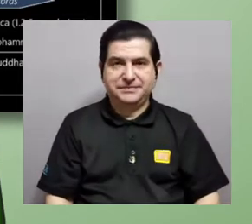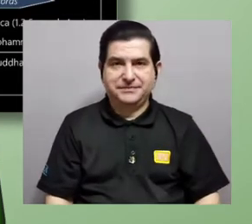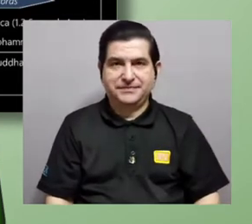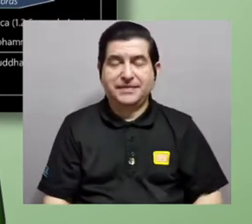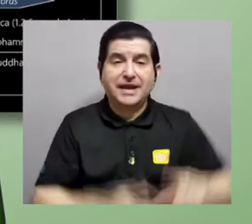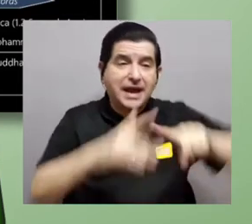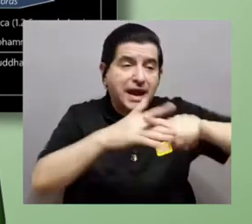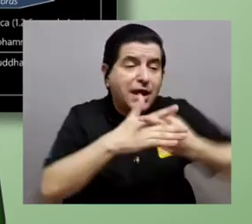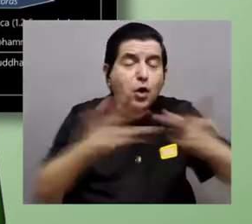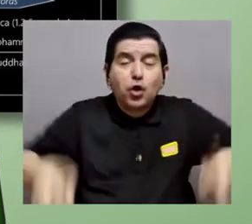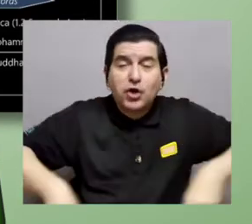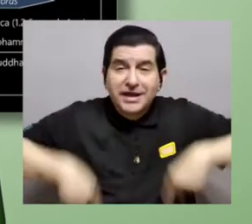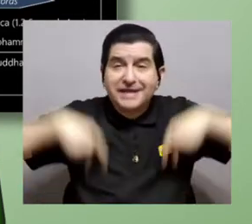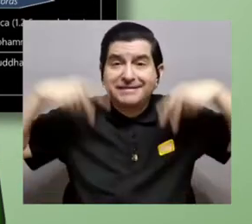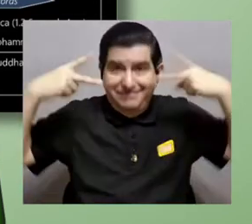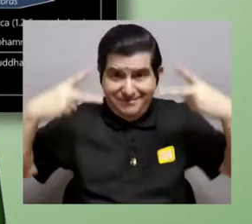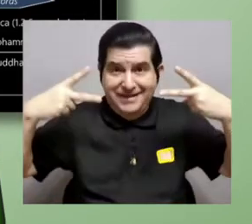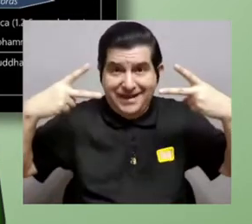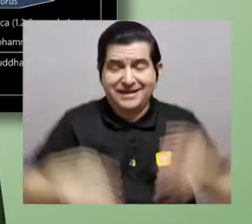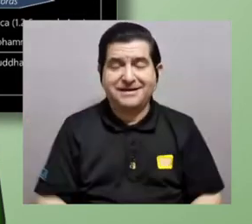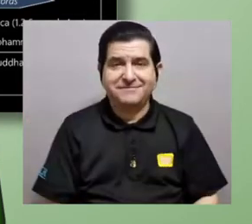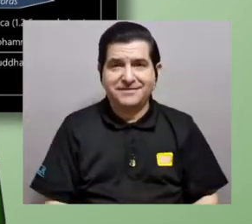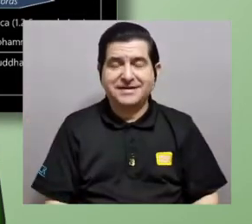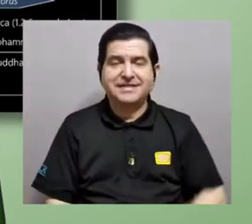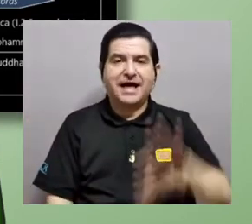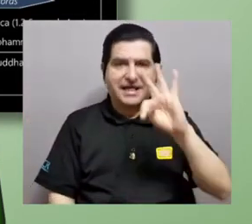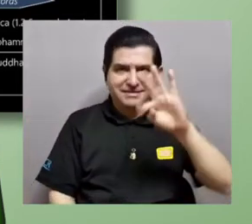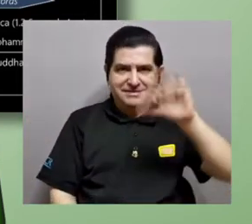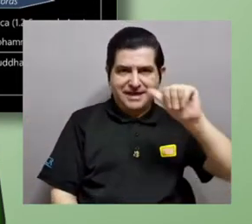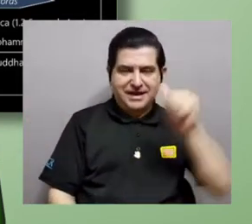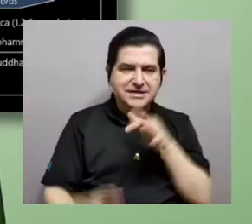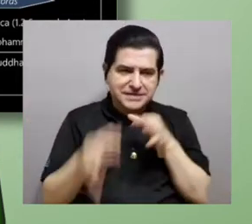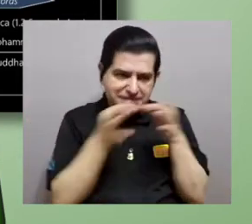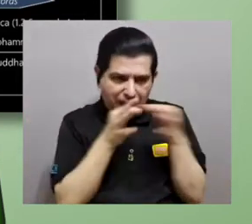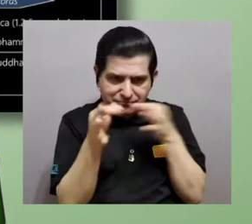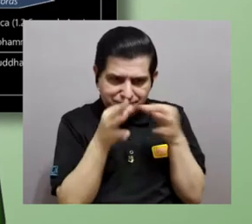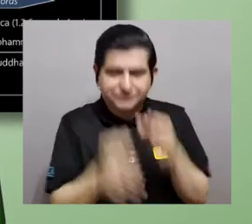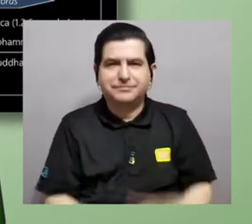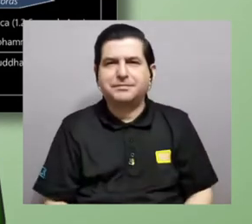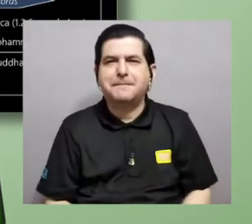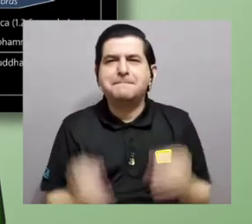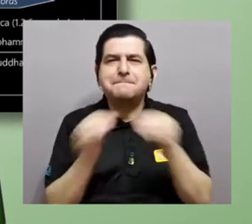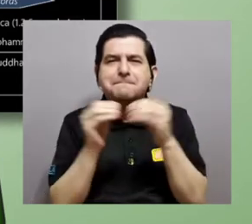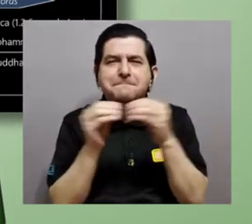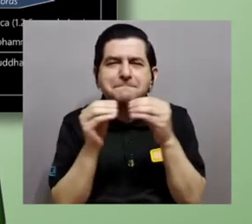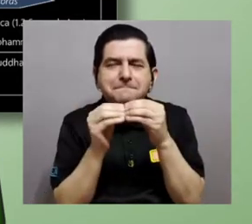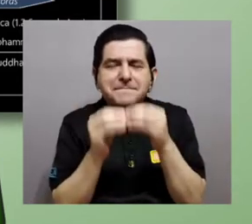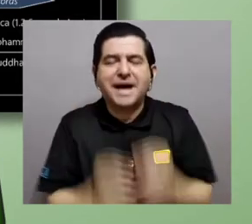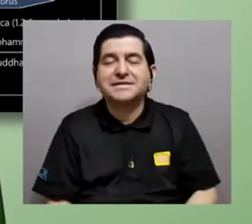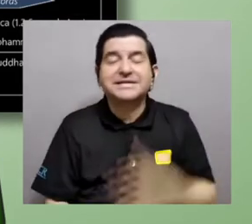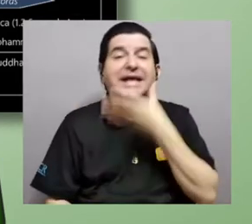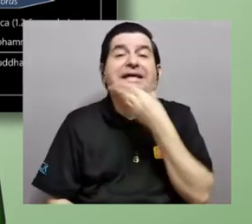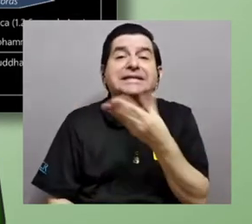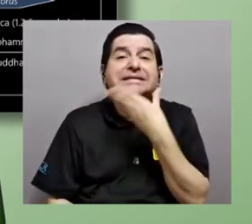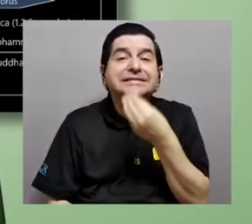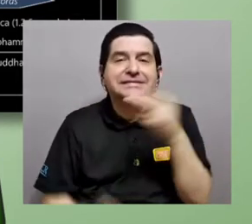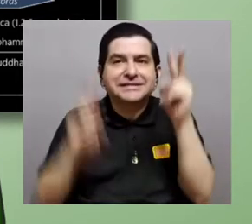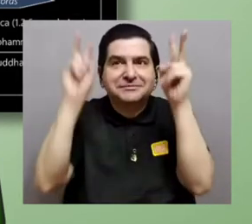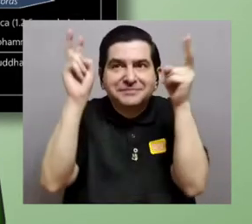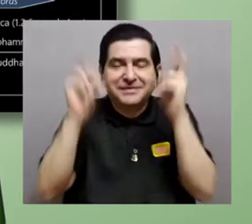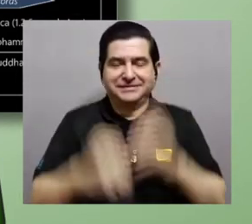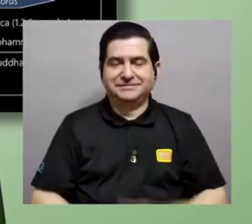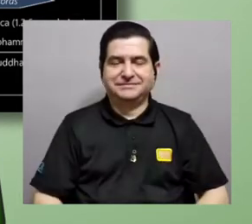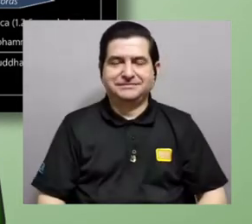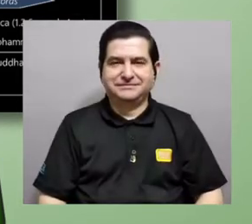diciembre. Y el origen de la vida que Doña Teresita nos estaba mencionando está más que todo en